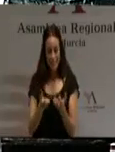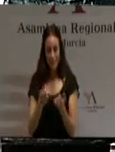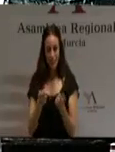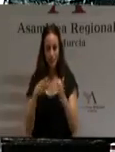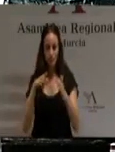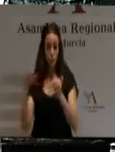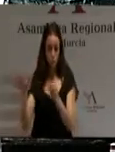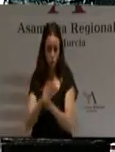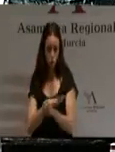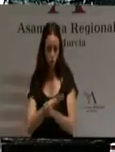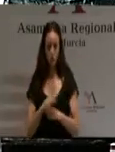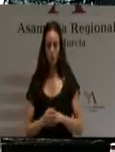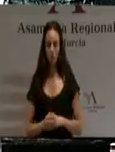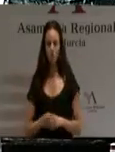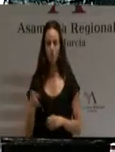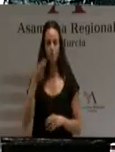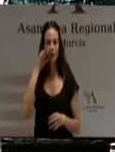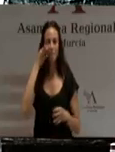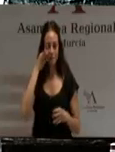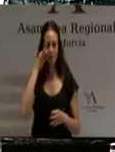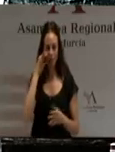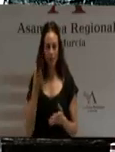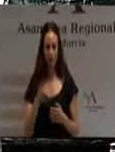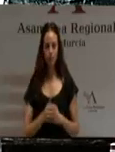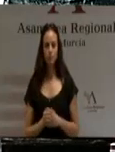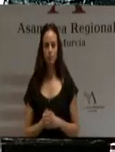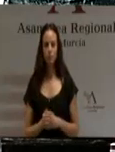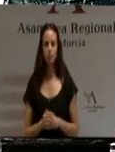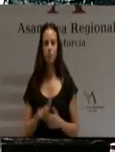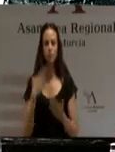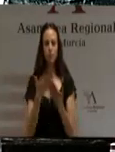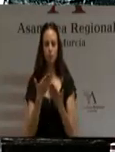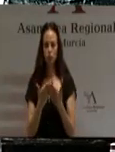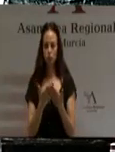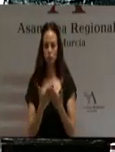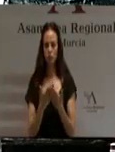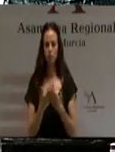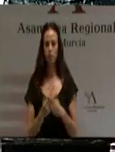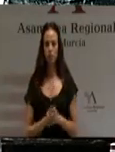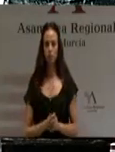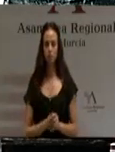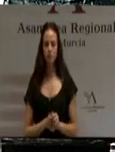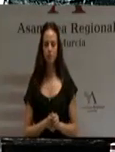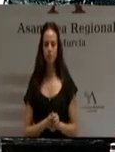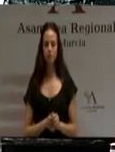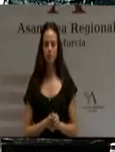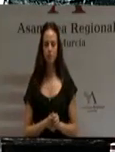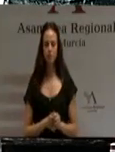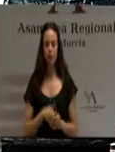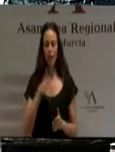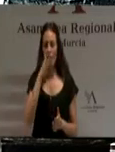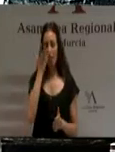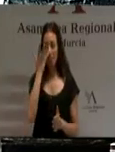desgraciadamente. Es una realidad científicamente demostrada que vienen sequías de entre cinco y seis años.